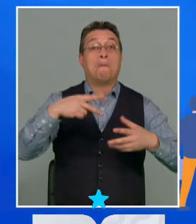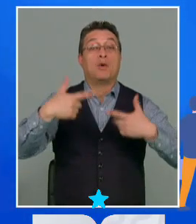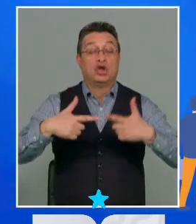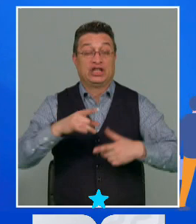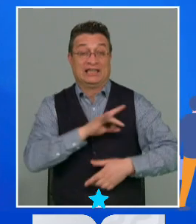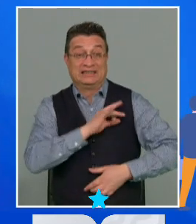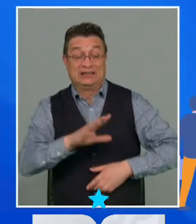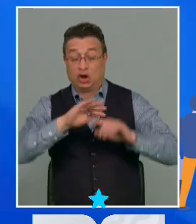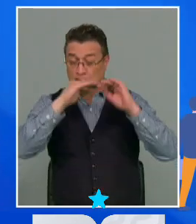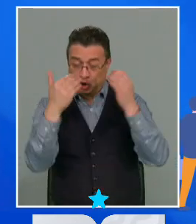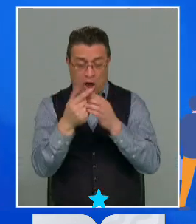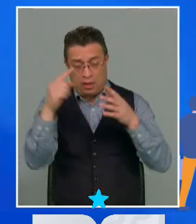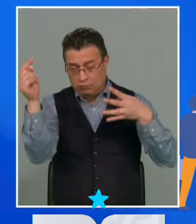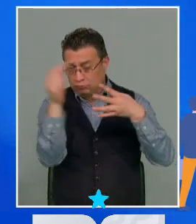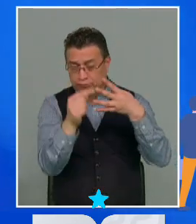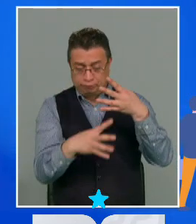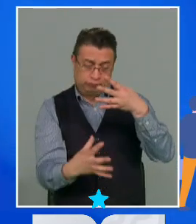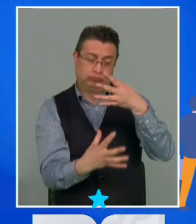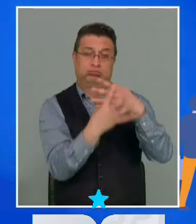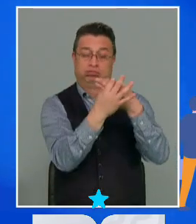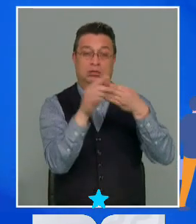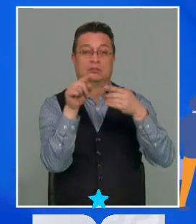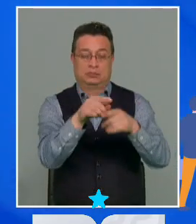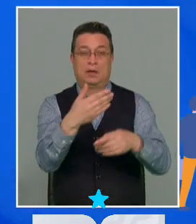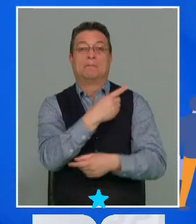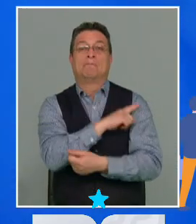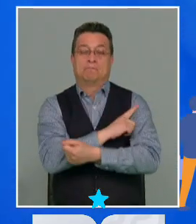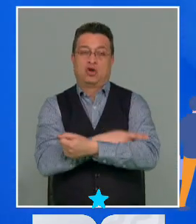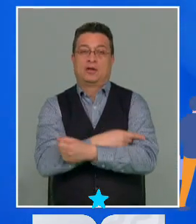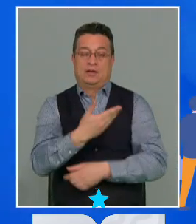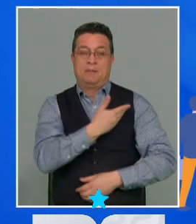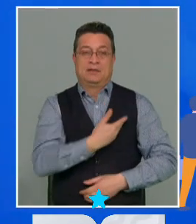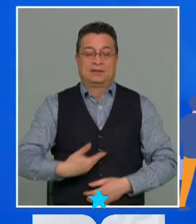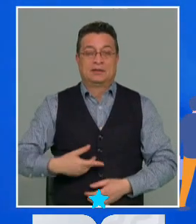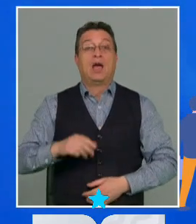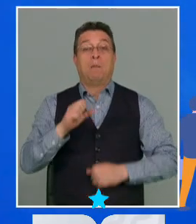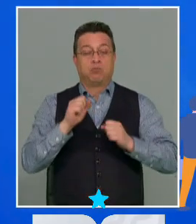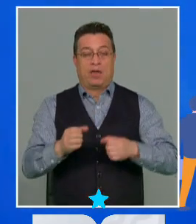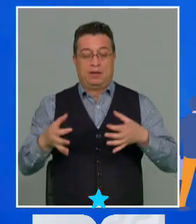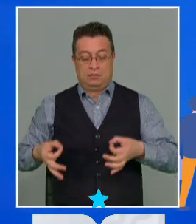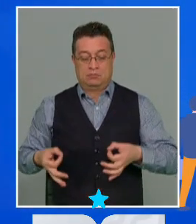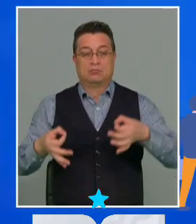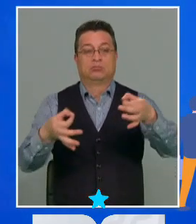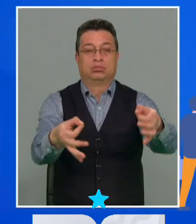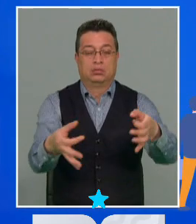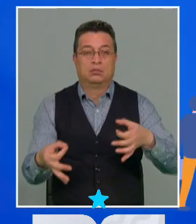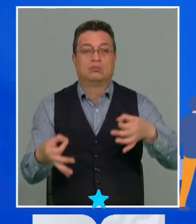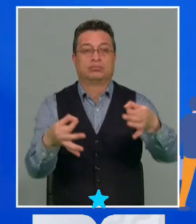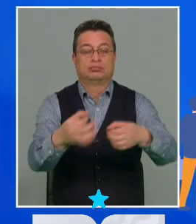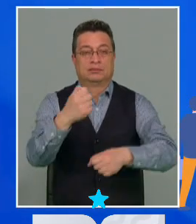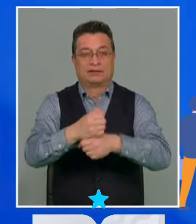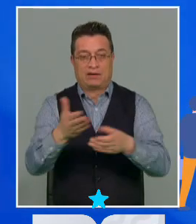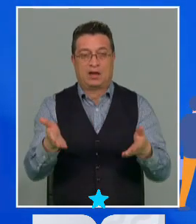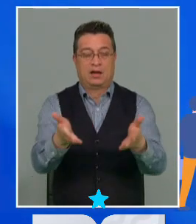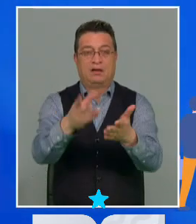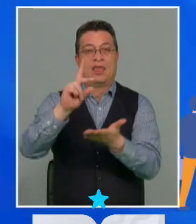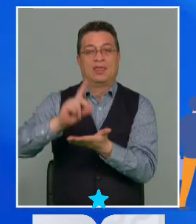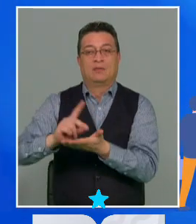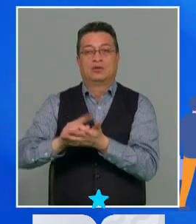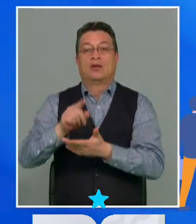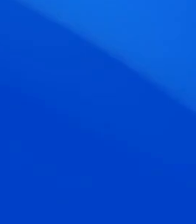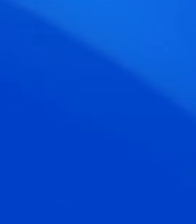y otras también que están consideradas en ese artículo. Finalmente, lo que puede presentar Marisol Tomás, ahí en aras del tiempo,